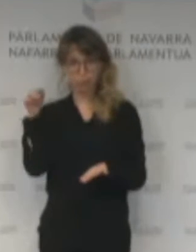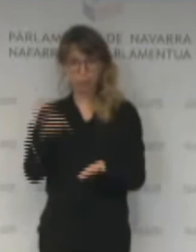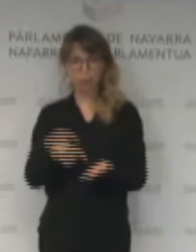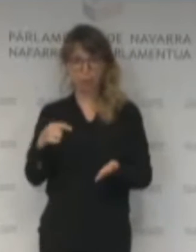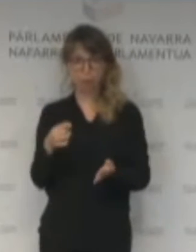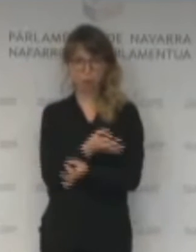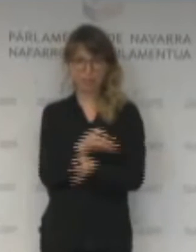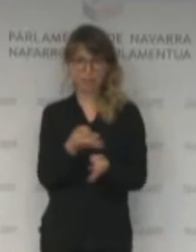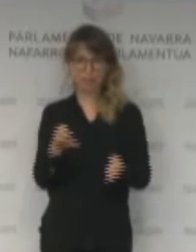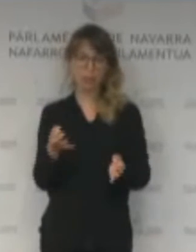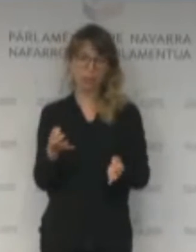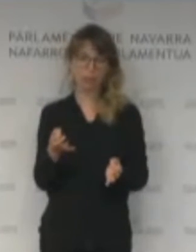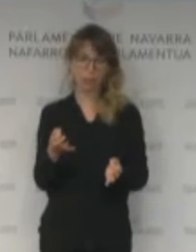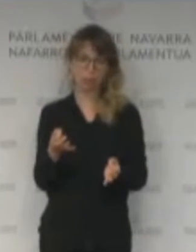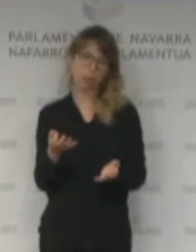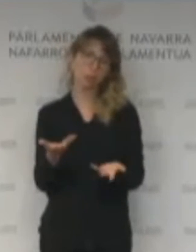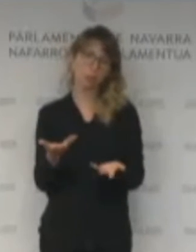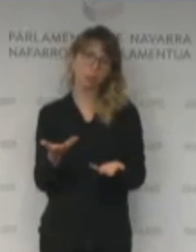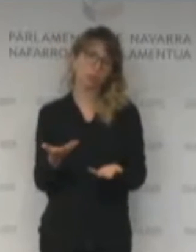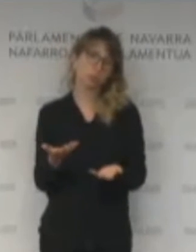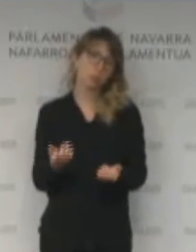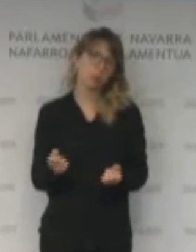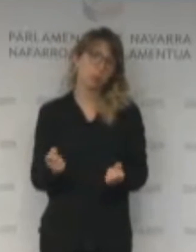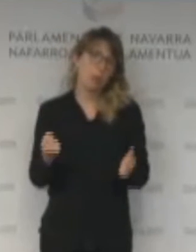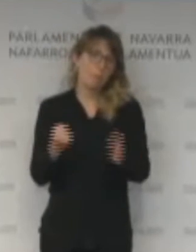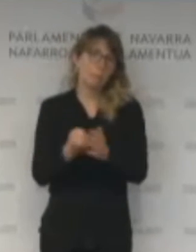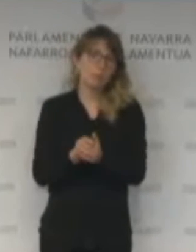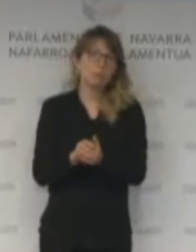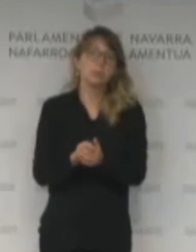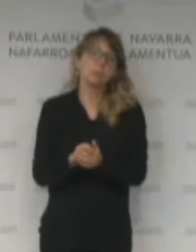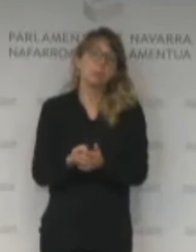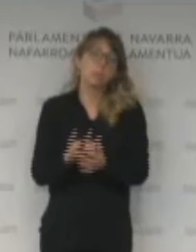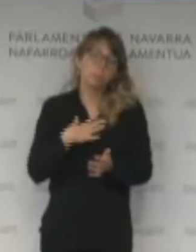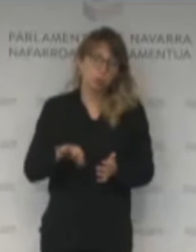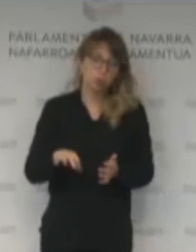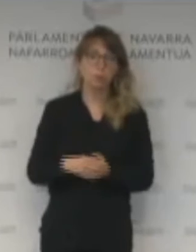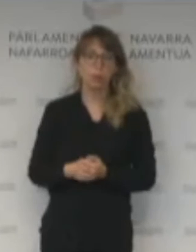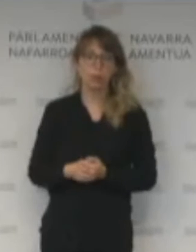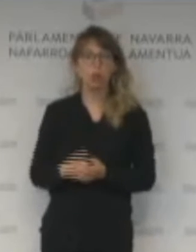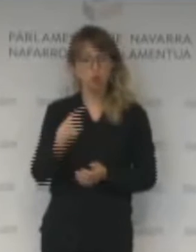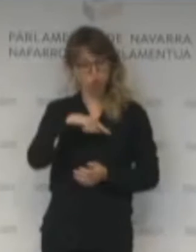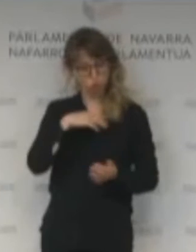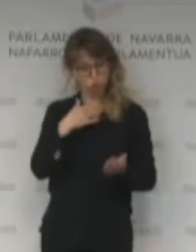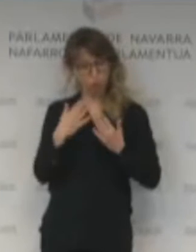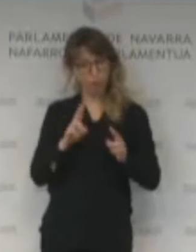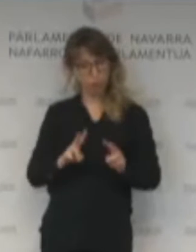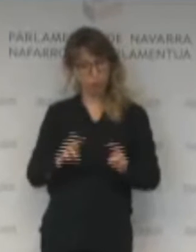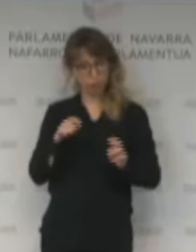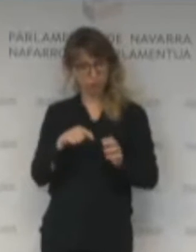certeza posible y de la manera más eficiente y más eficaz posible. Eso es de lo que estábamos hablando.